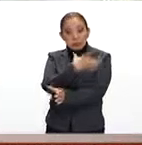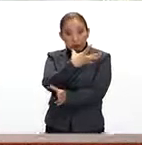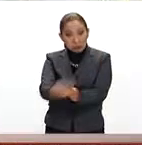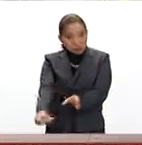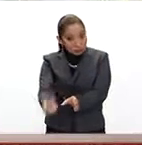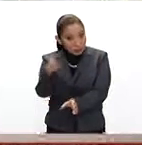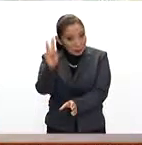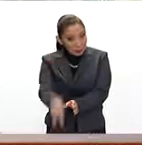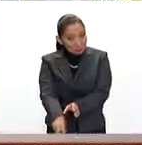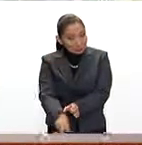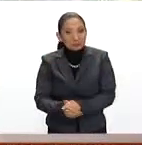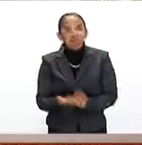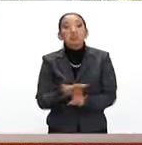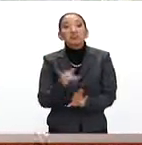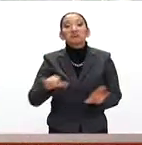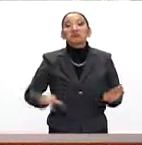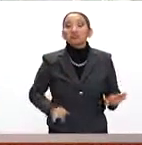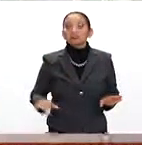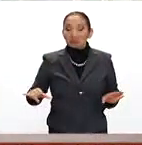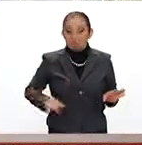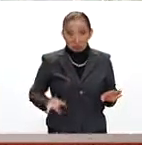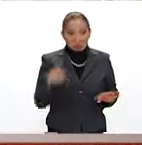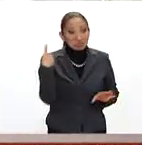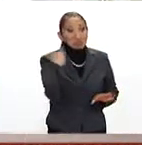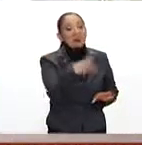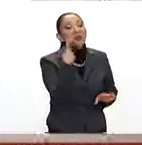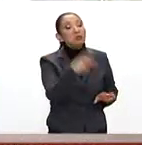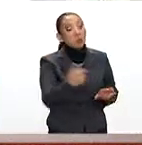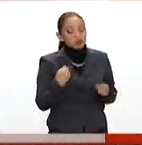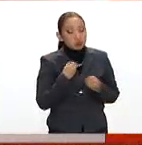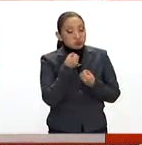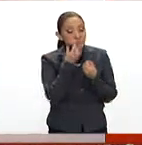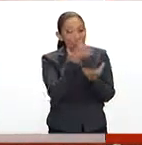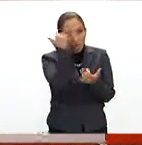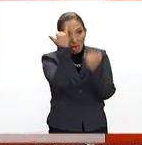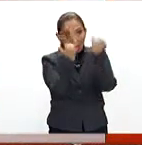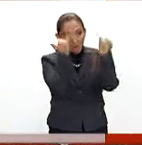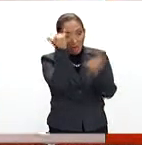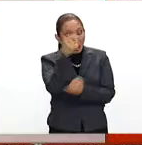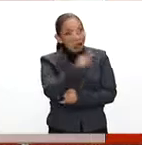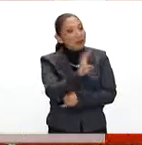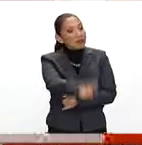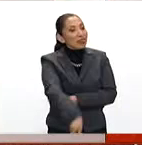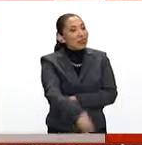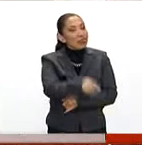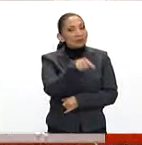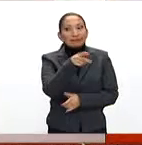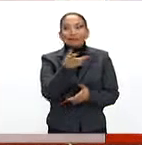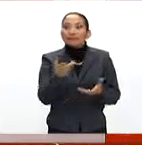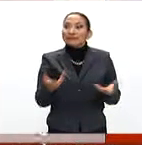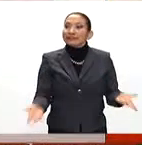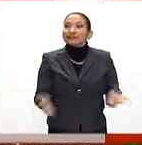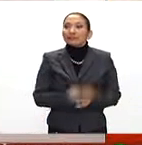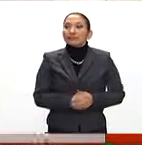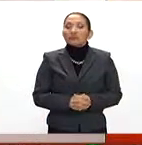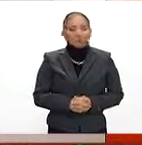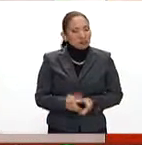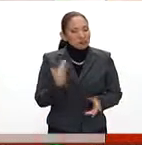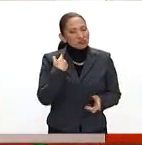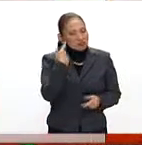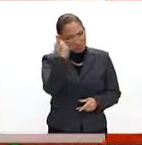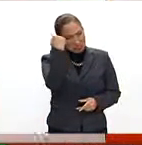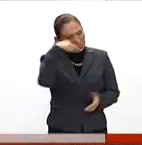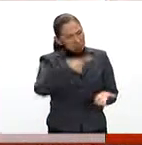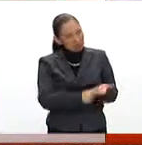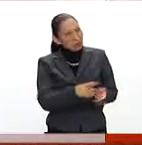estacionarios y que a través de nuestra aplicación pueden calificar a las baseras, pueden pedir gas, pueden conocer sus